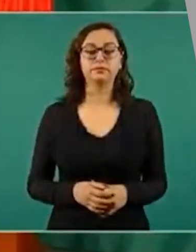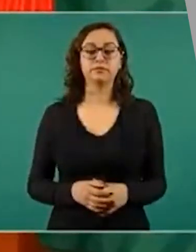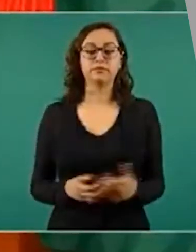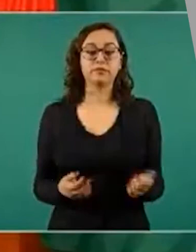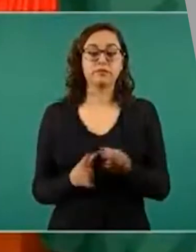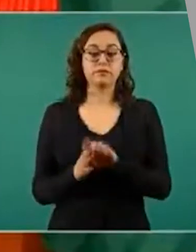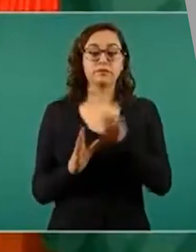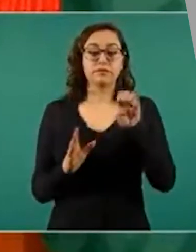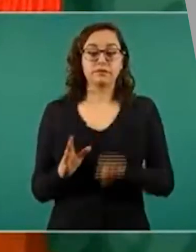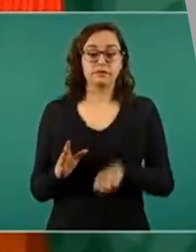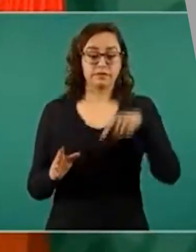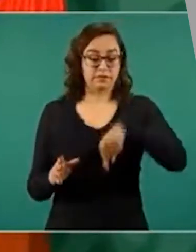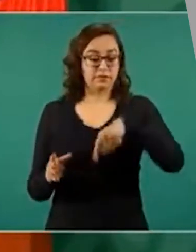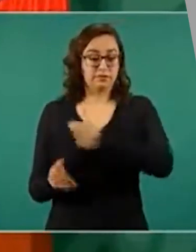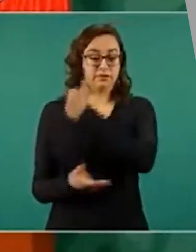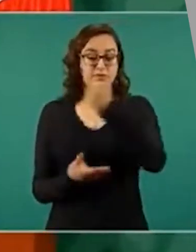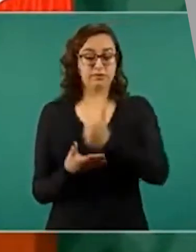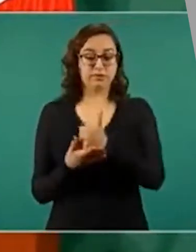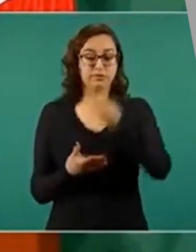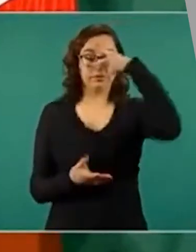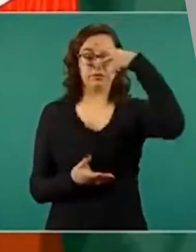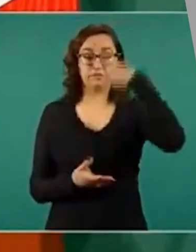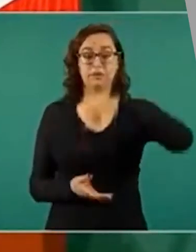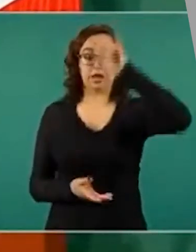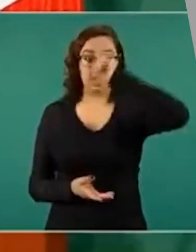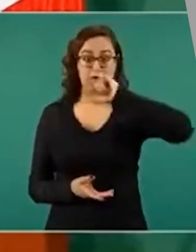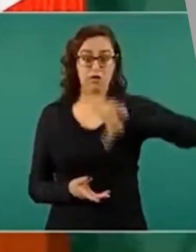de gobierno de la Ciudad de México y ya nos ganó,